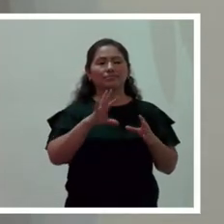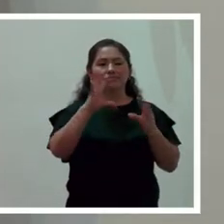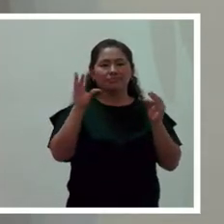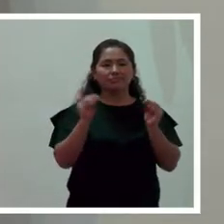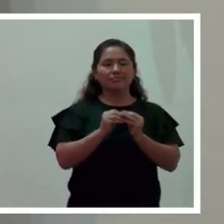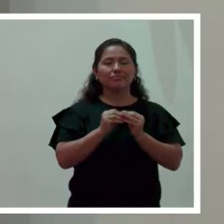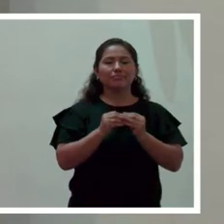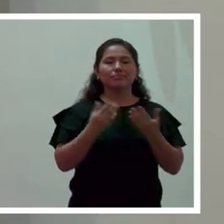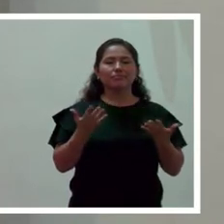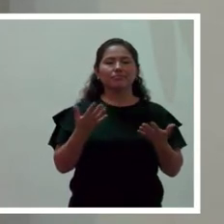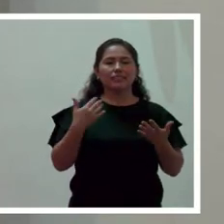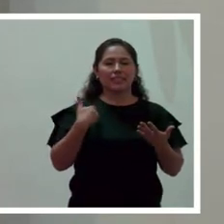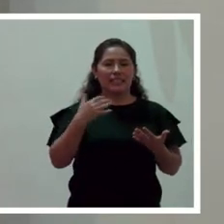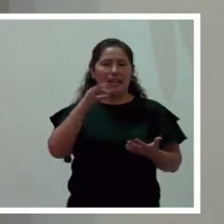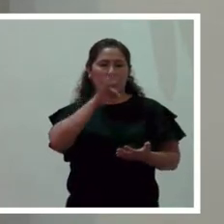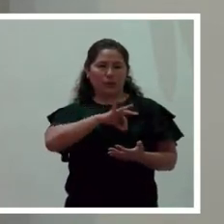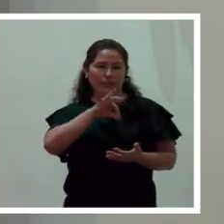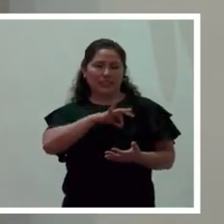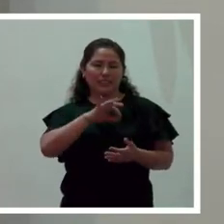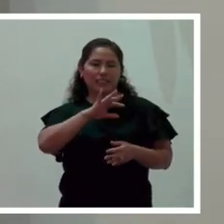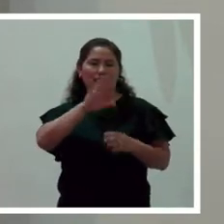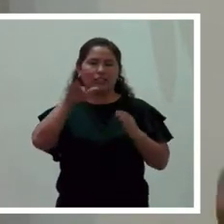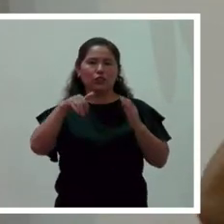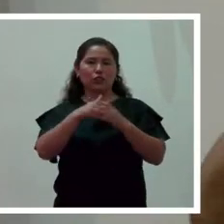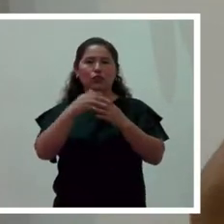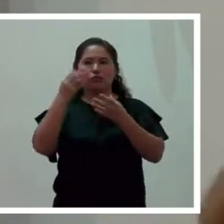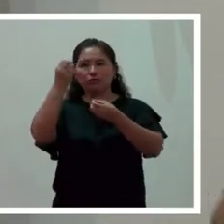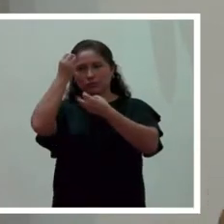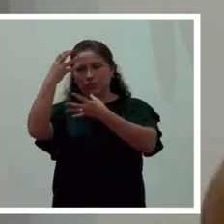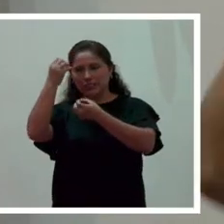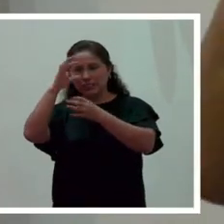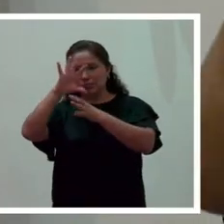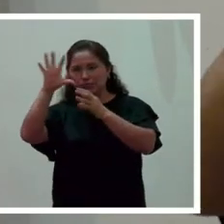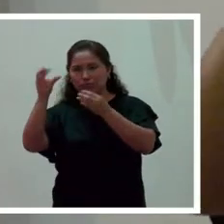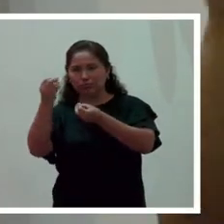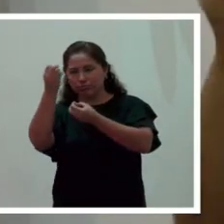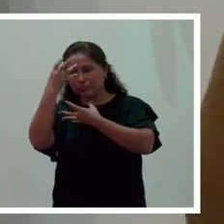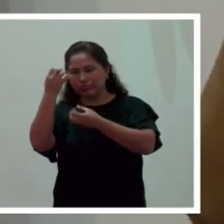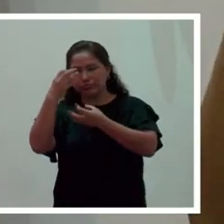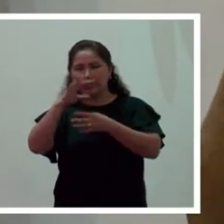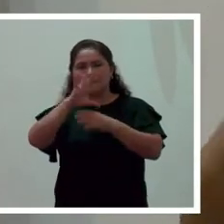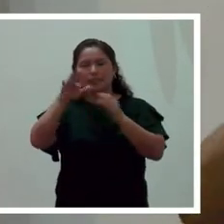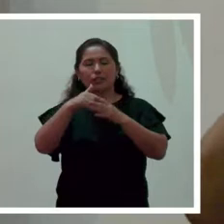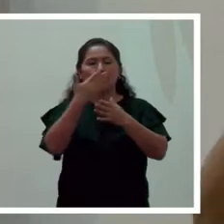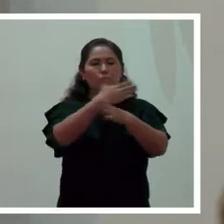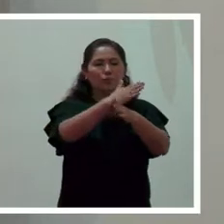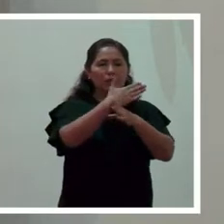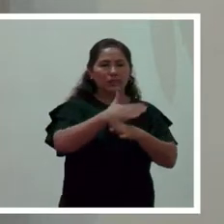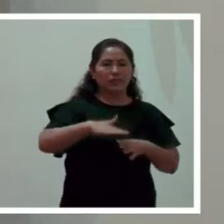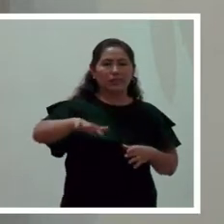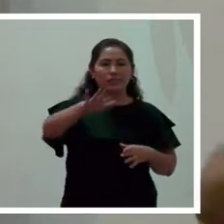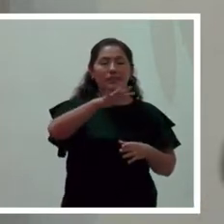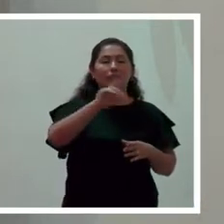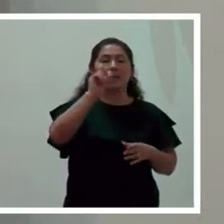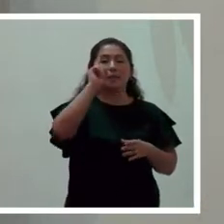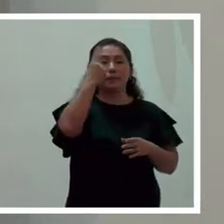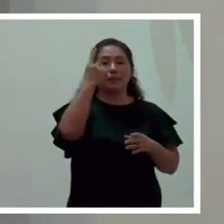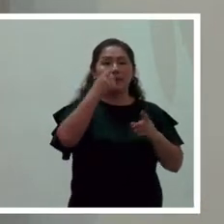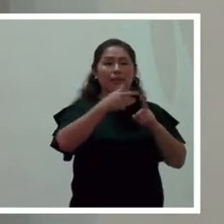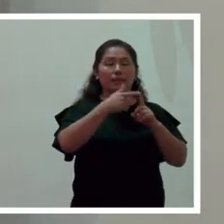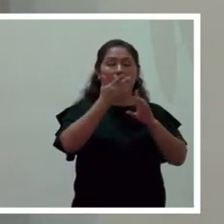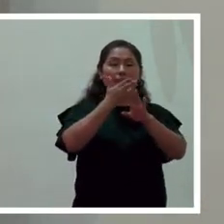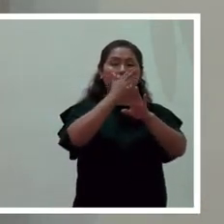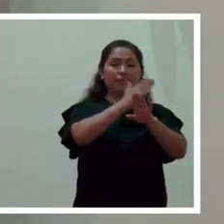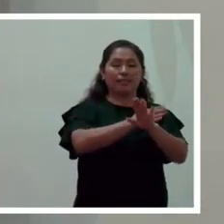justamente para aprovechar todo el contenido que hemos compartido en la primera ponencia